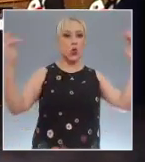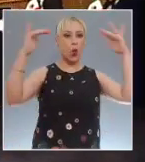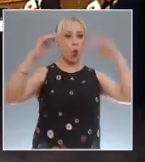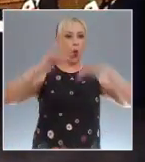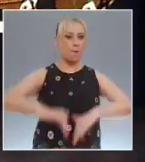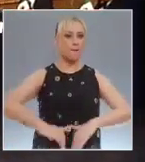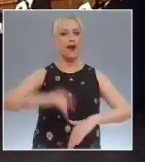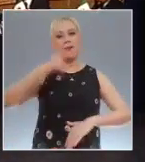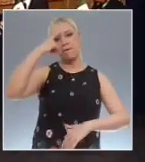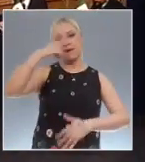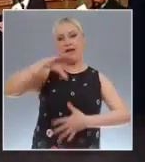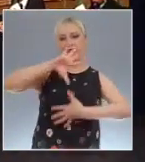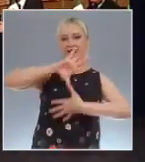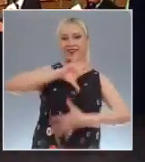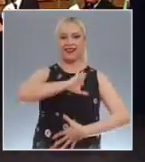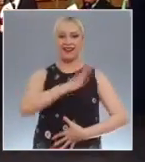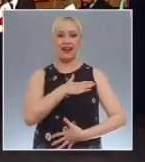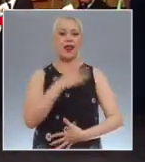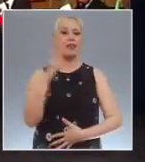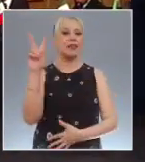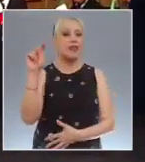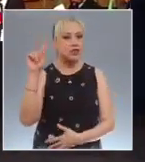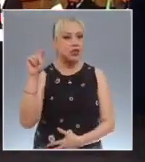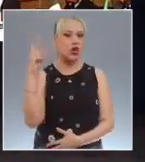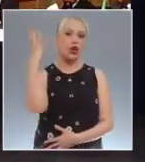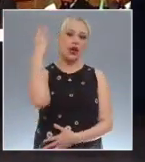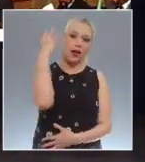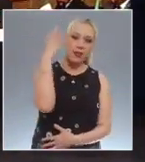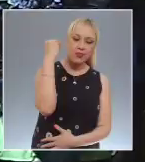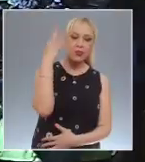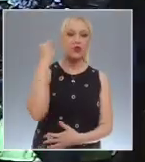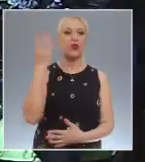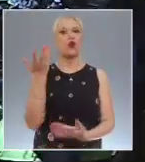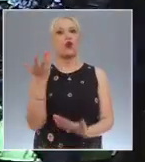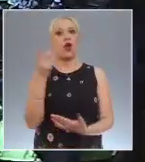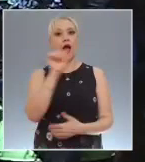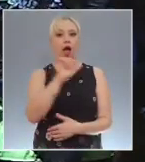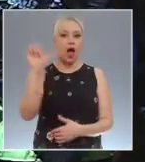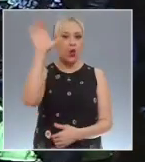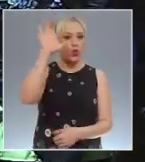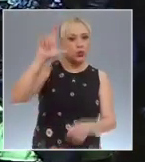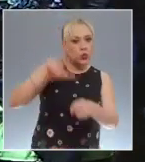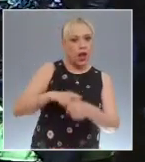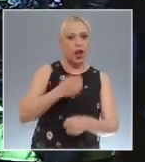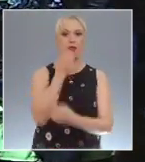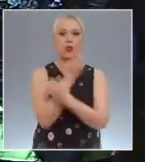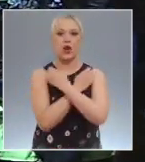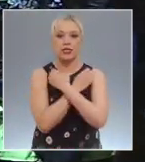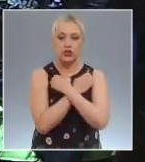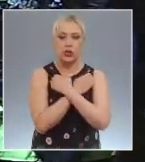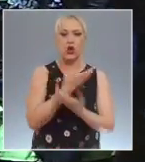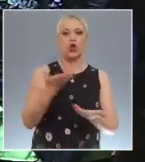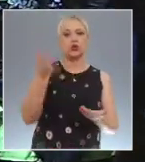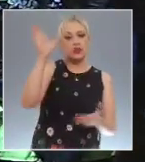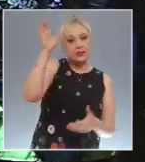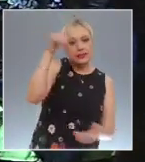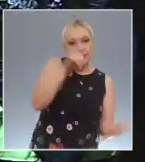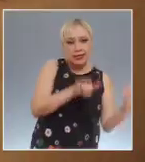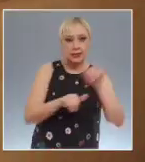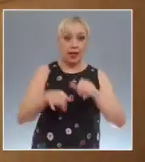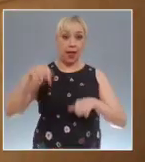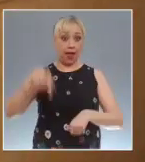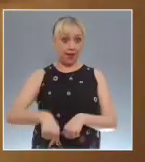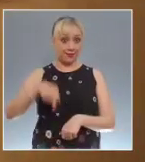fomentar la educación, la ciencia y la cultura. En representación del Canal del Poder Judicial de la